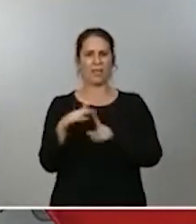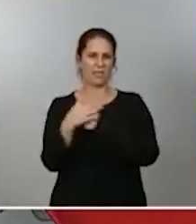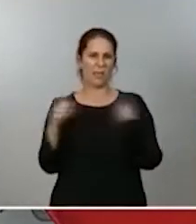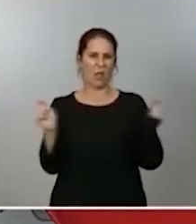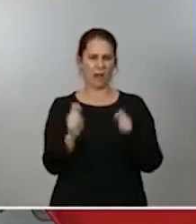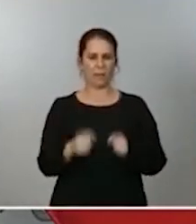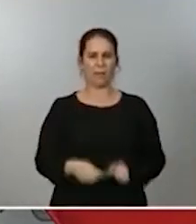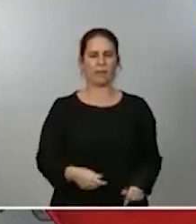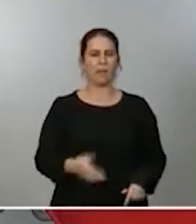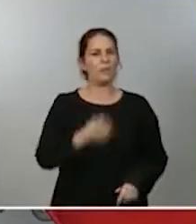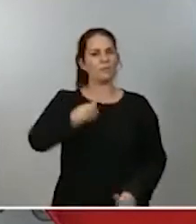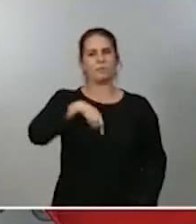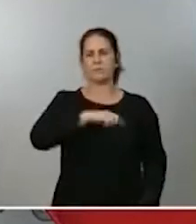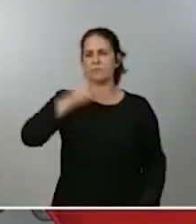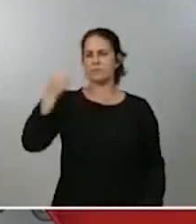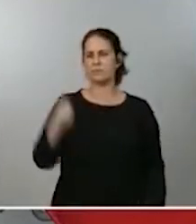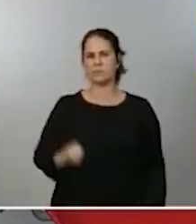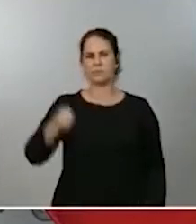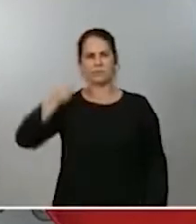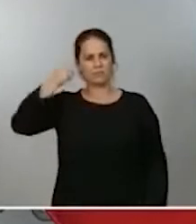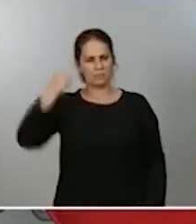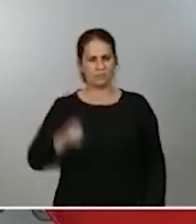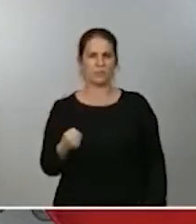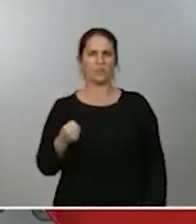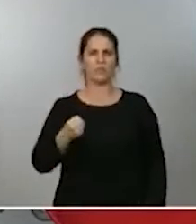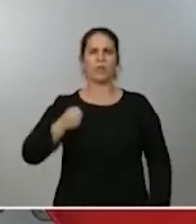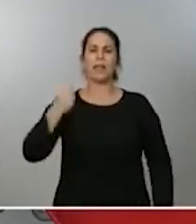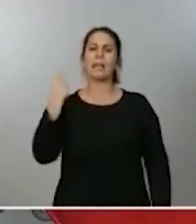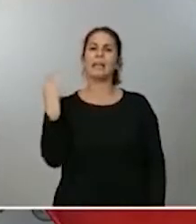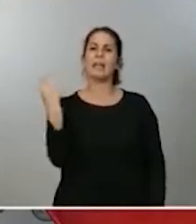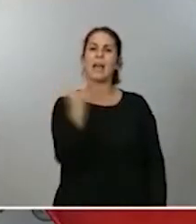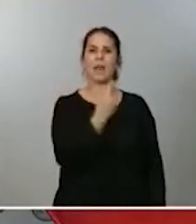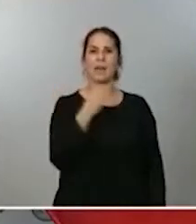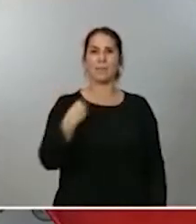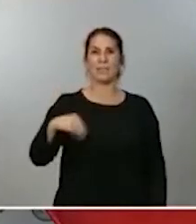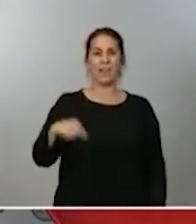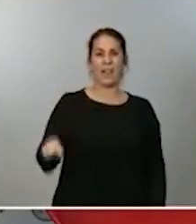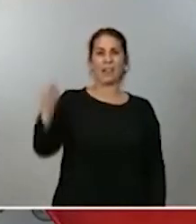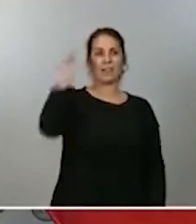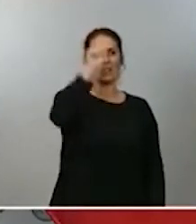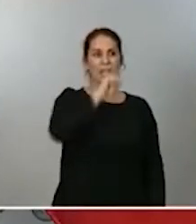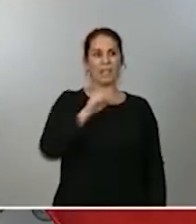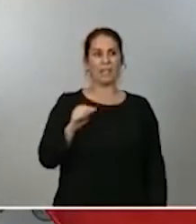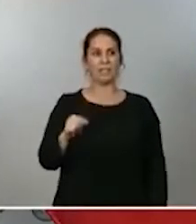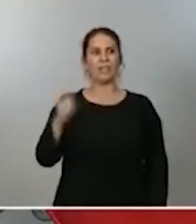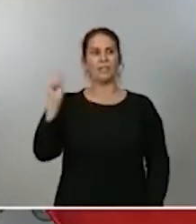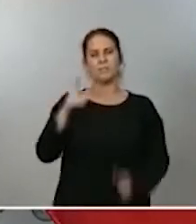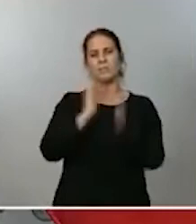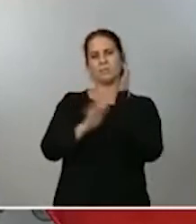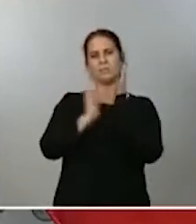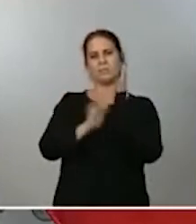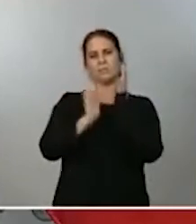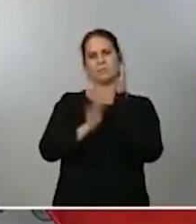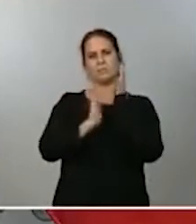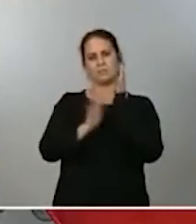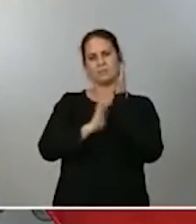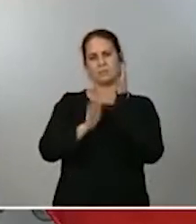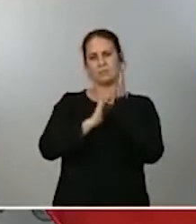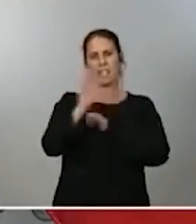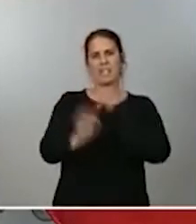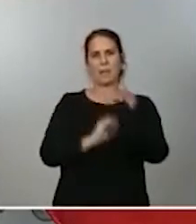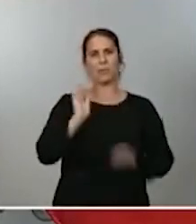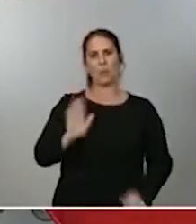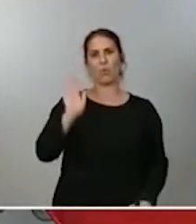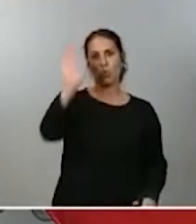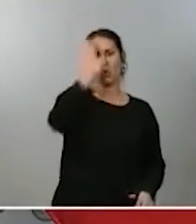insistiendo en la conveniencia de que cada autoridad delegada dé también cuenta y rinda transparentemente en las asambleas autonómicas, en